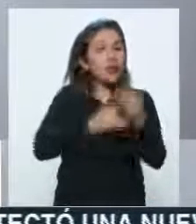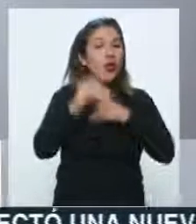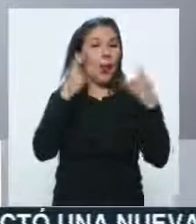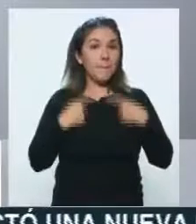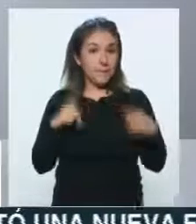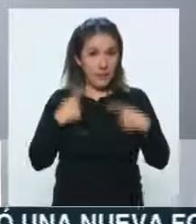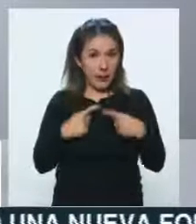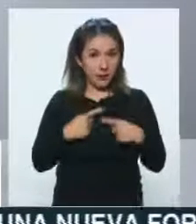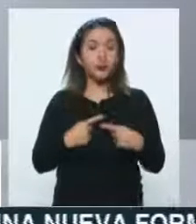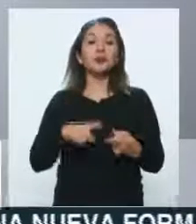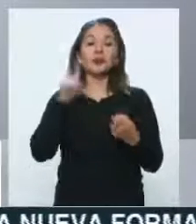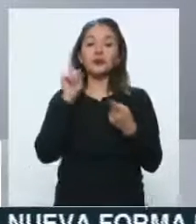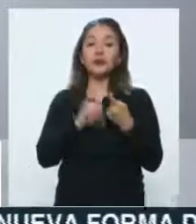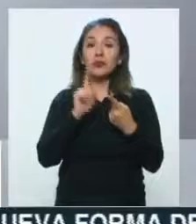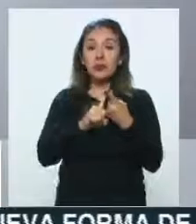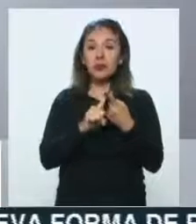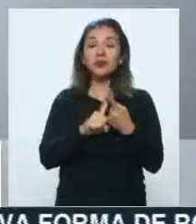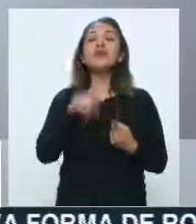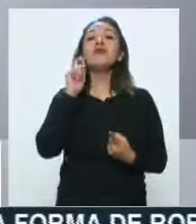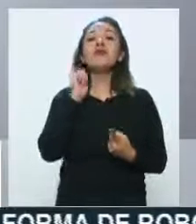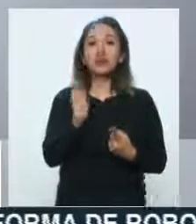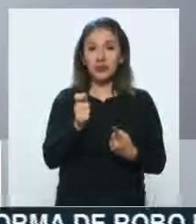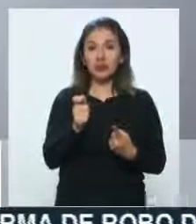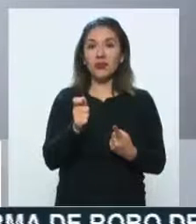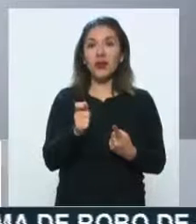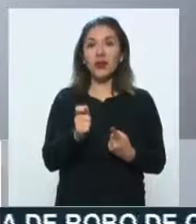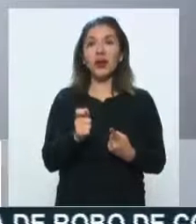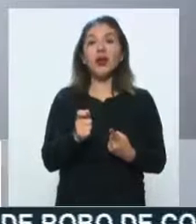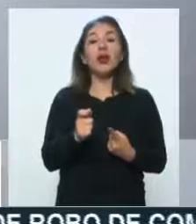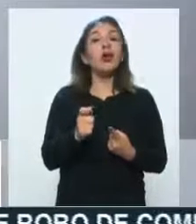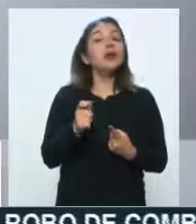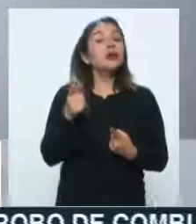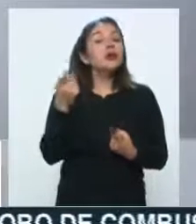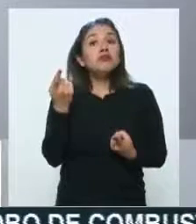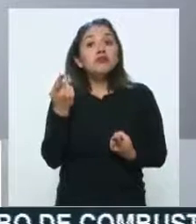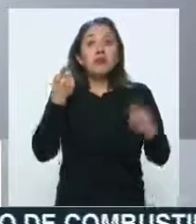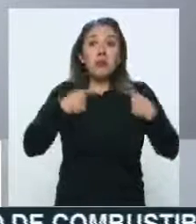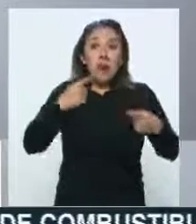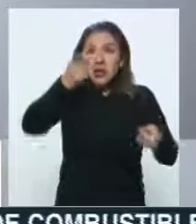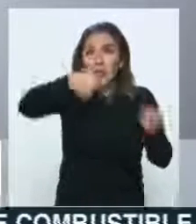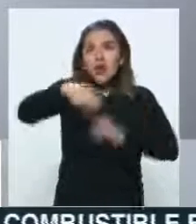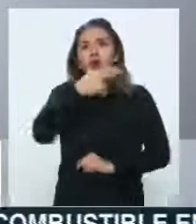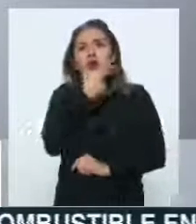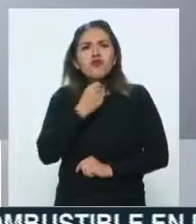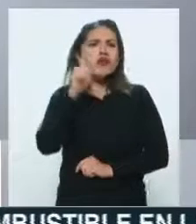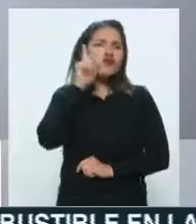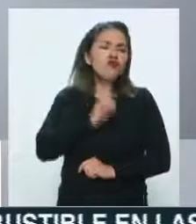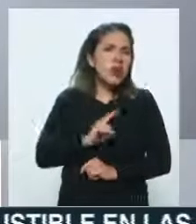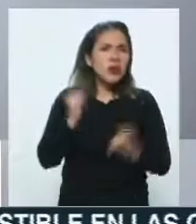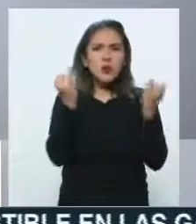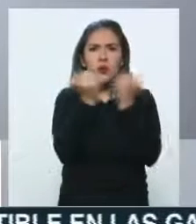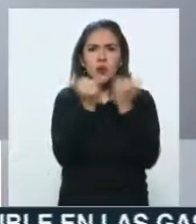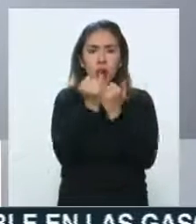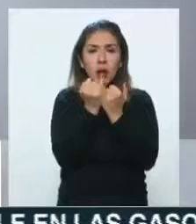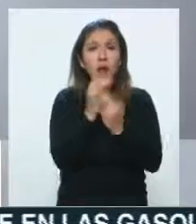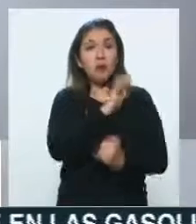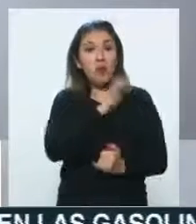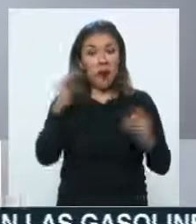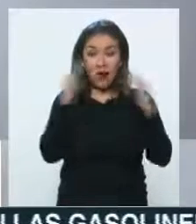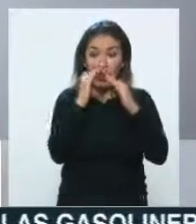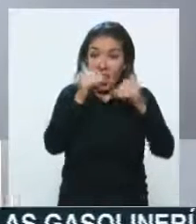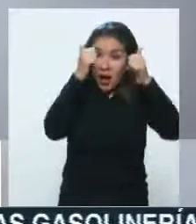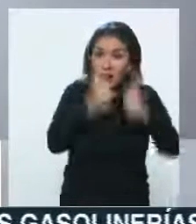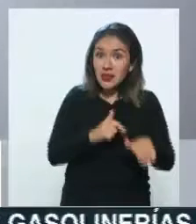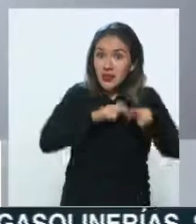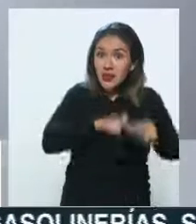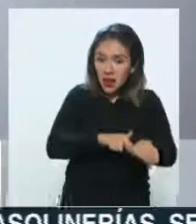población. La primera es aquel que o aquella, las personas que puedan seguirse quedando